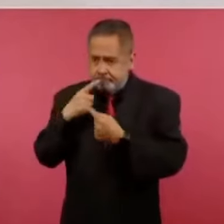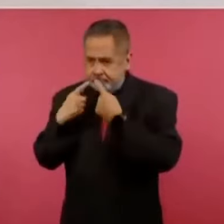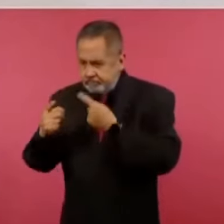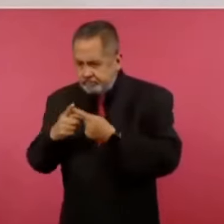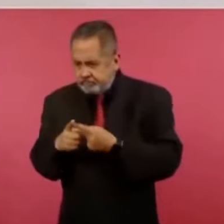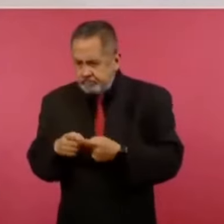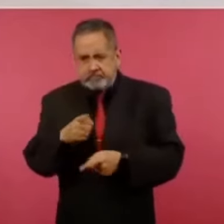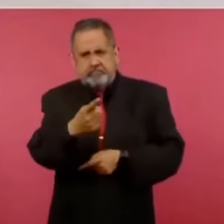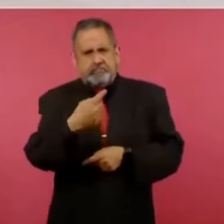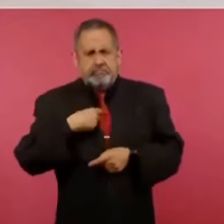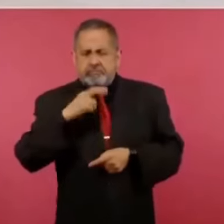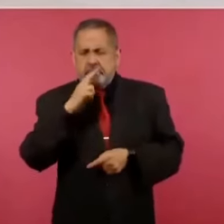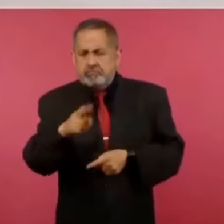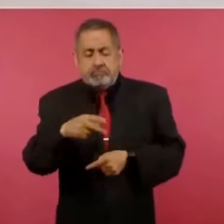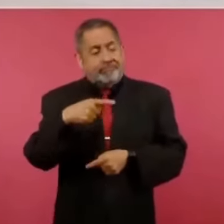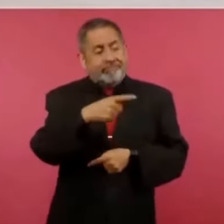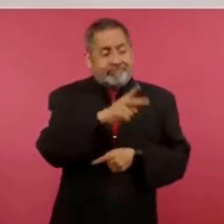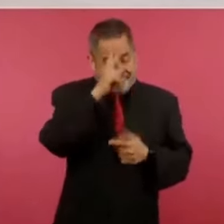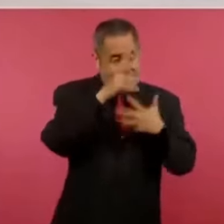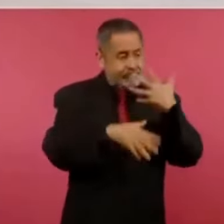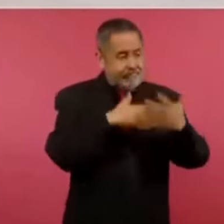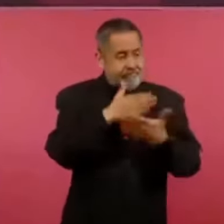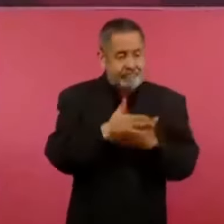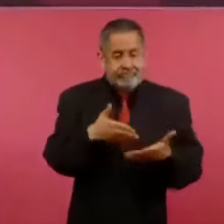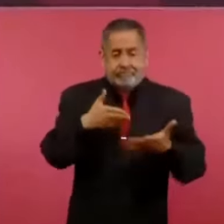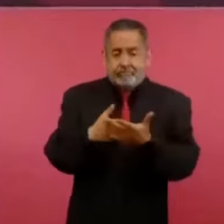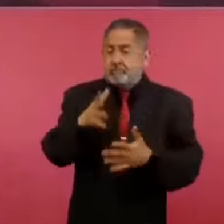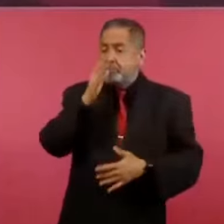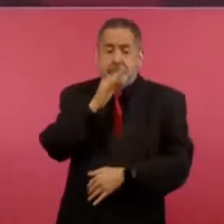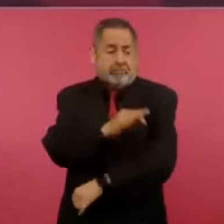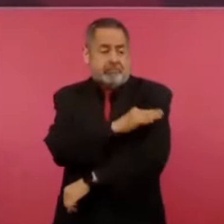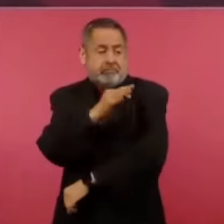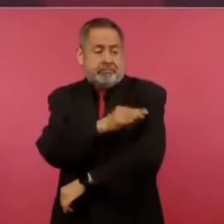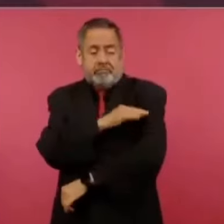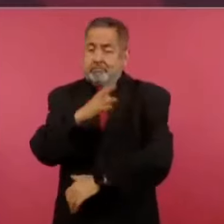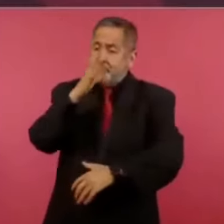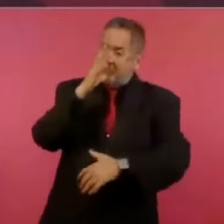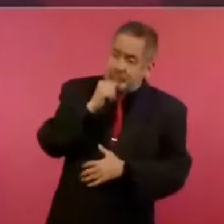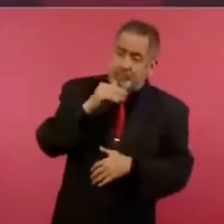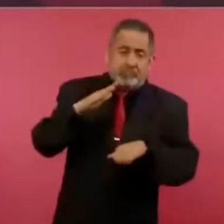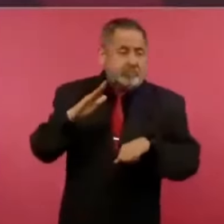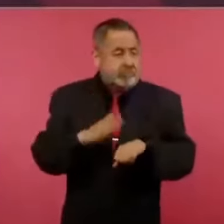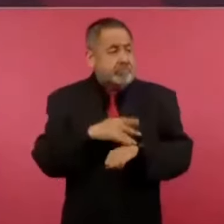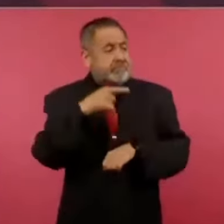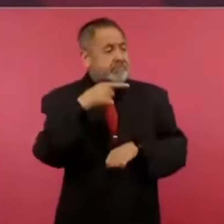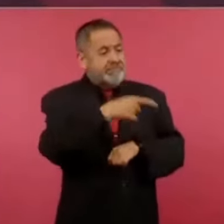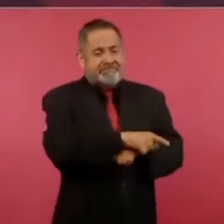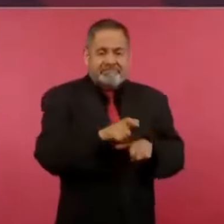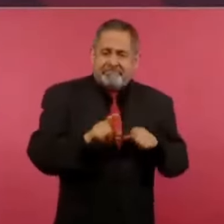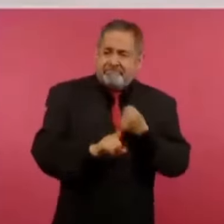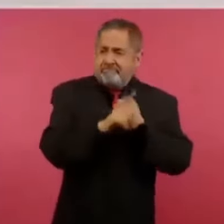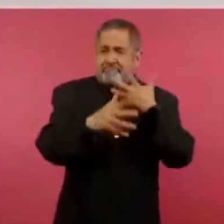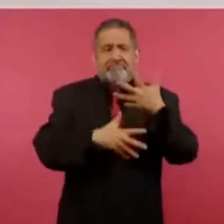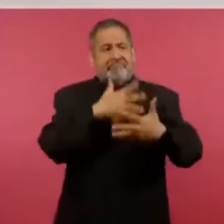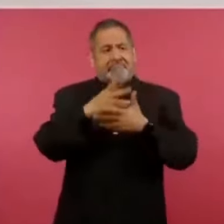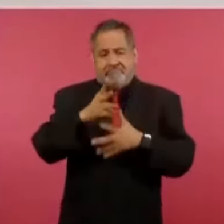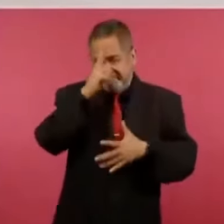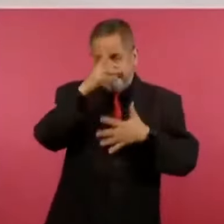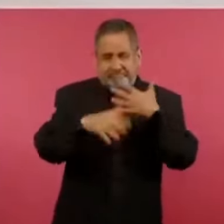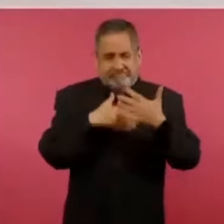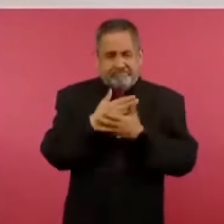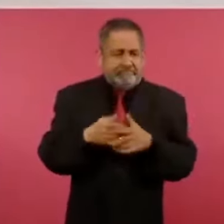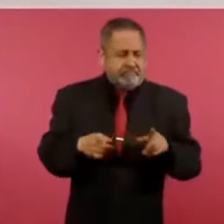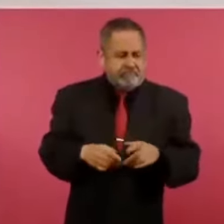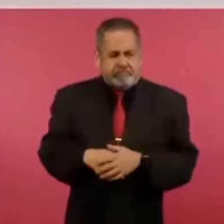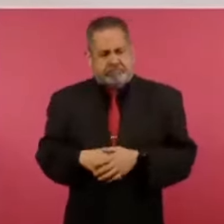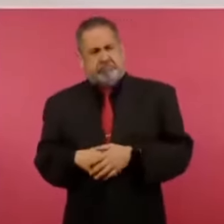dado un reporte de que no se pueda vacunar porque en alguna región